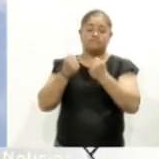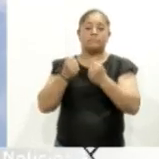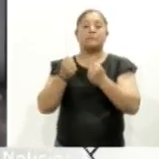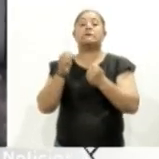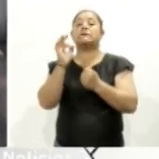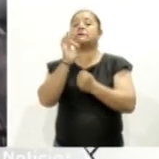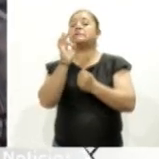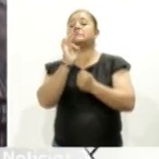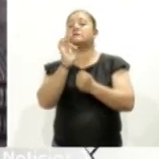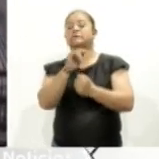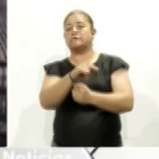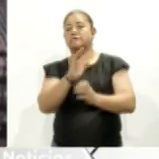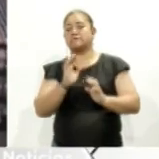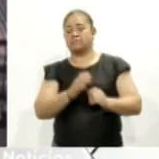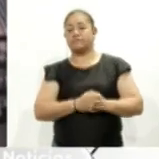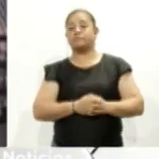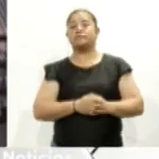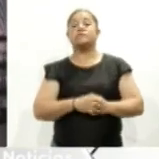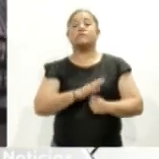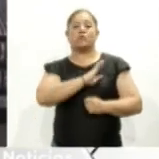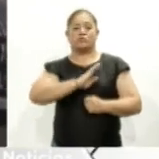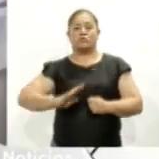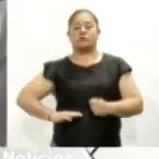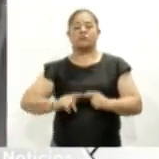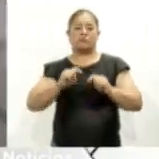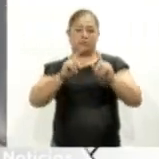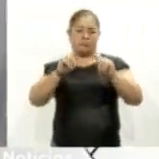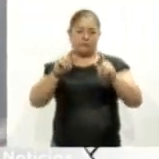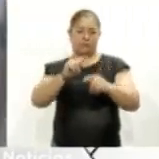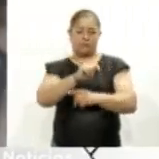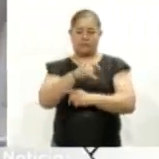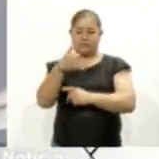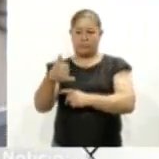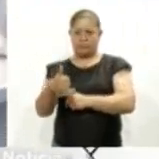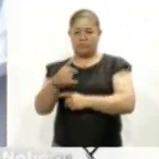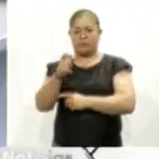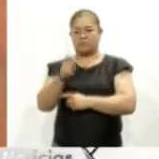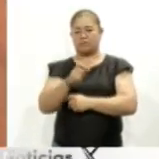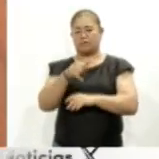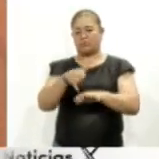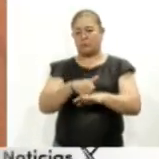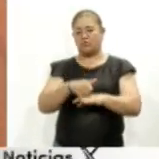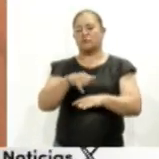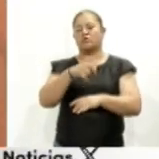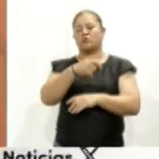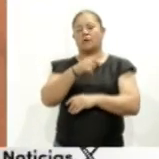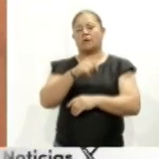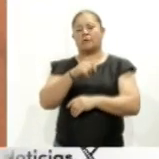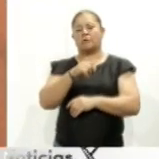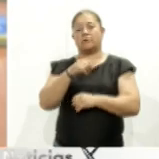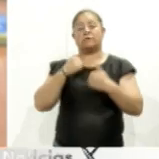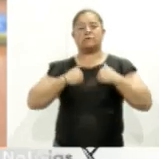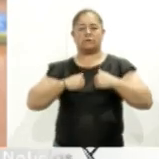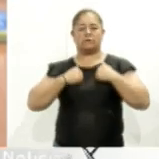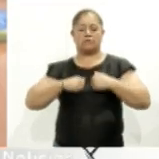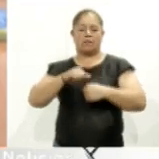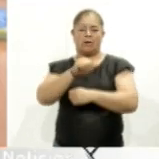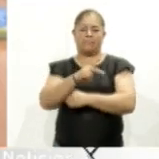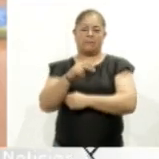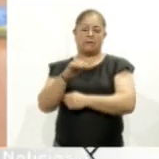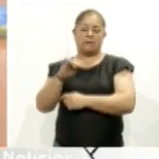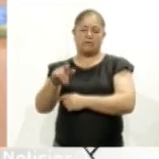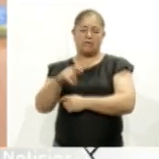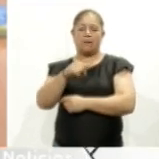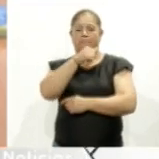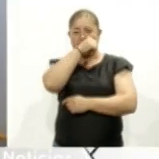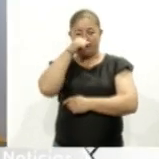alguna eventualidad, los albergues se ubican en los municipios de Tlaxcala, Tepeyanco, Xultocan, Chautempan, Apetatitlán, Tilocholco, Benito Juárez,